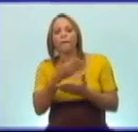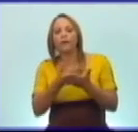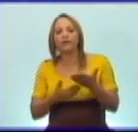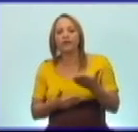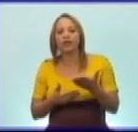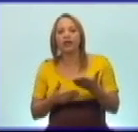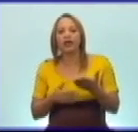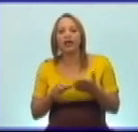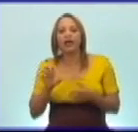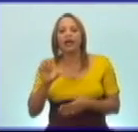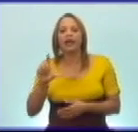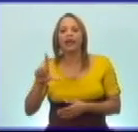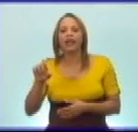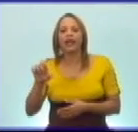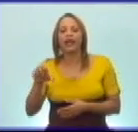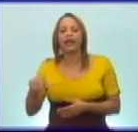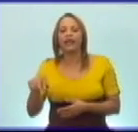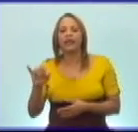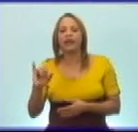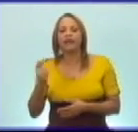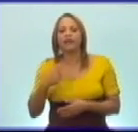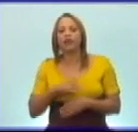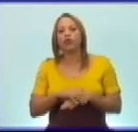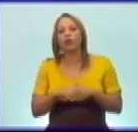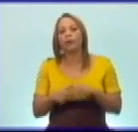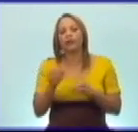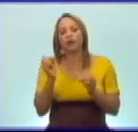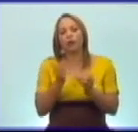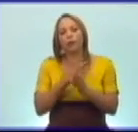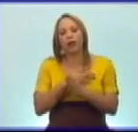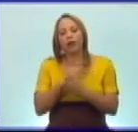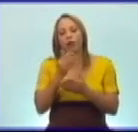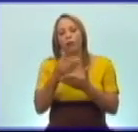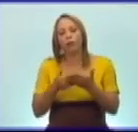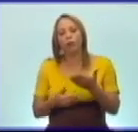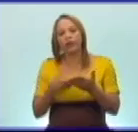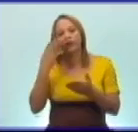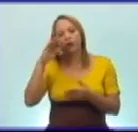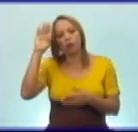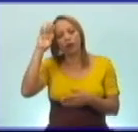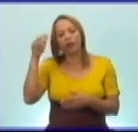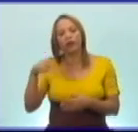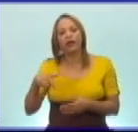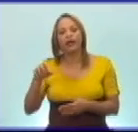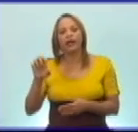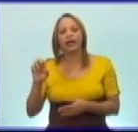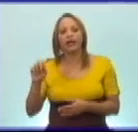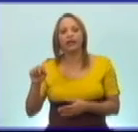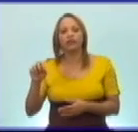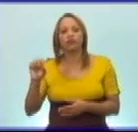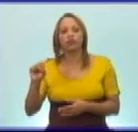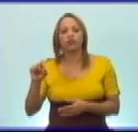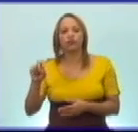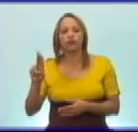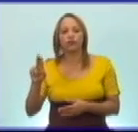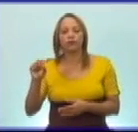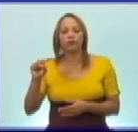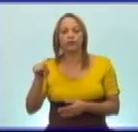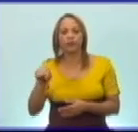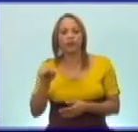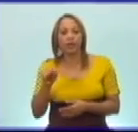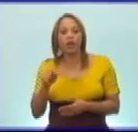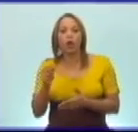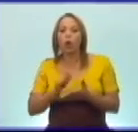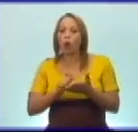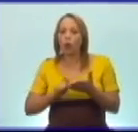de los zapáticos blancos, del poeta cubano Jesús Horta Ruiz, el indio naborí, y copiar los versos que se